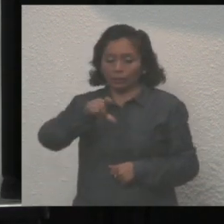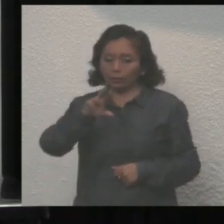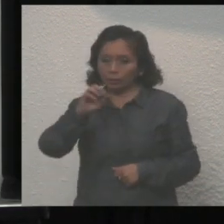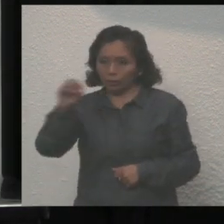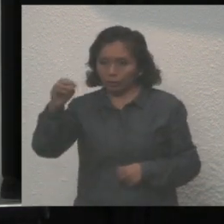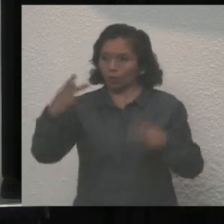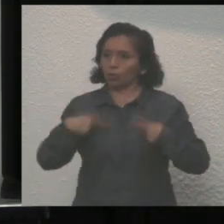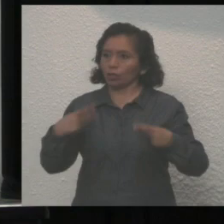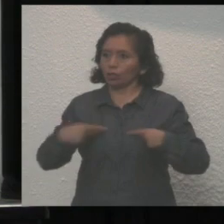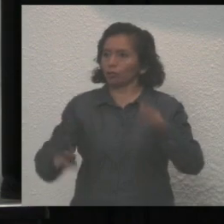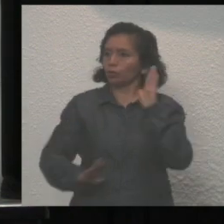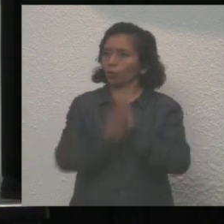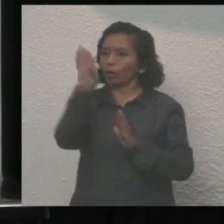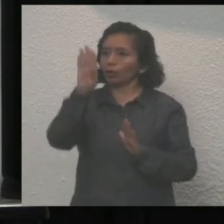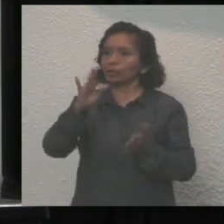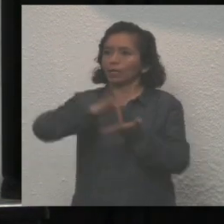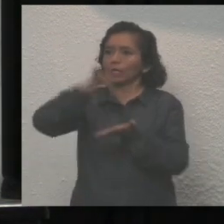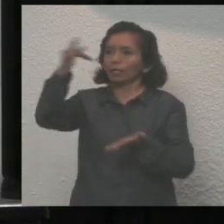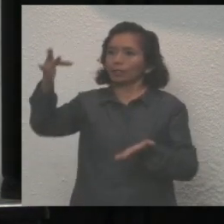gente. Muchas gracias.